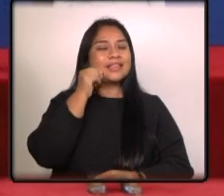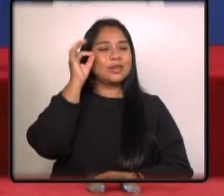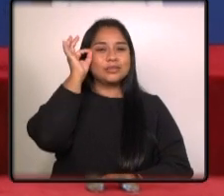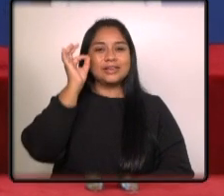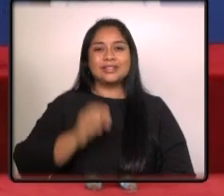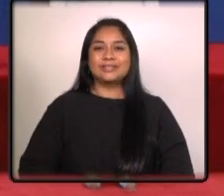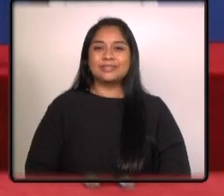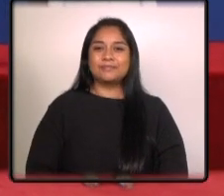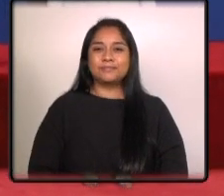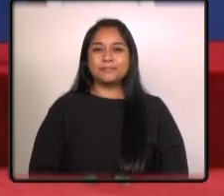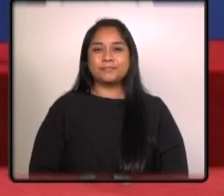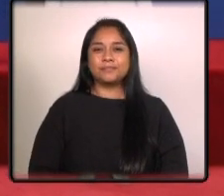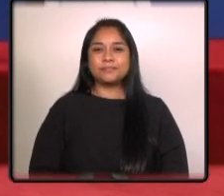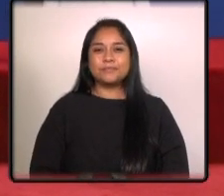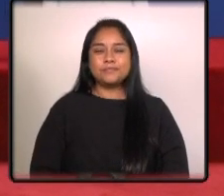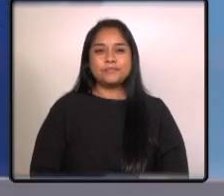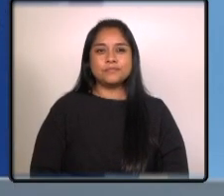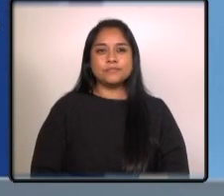González